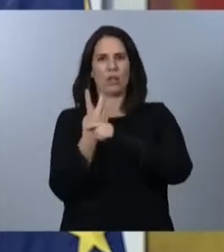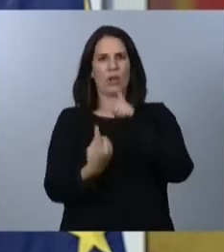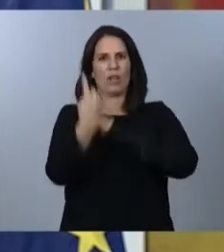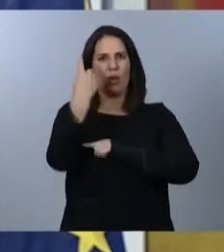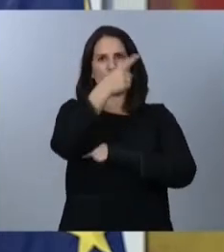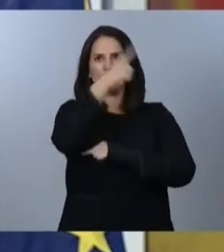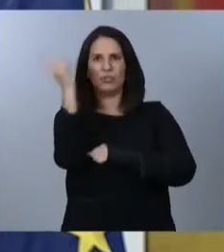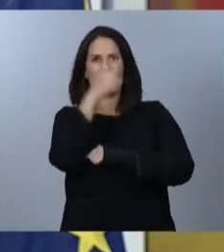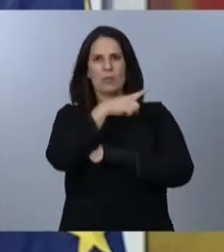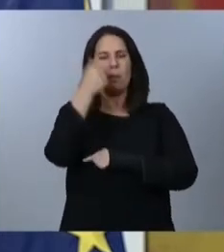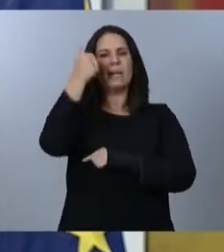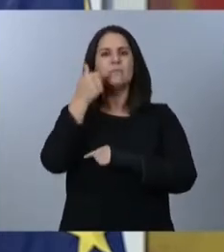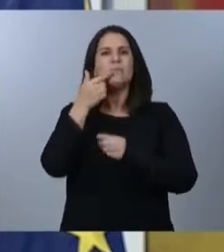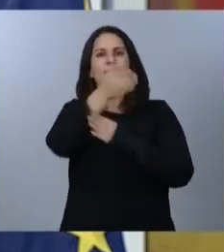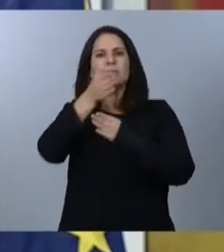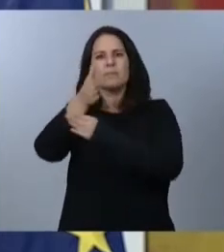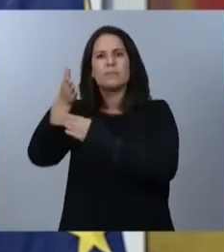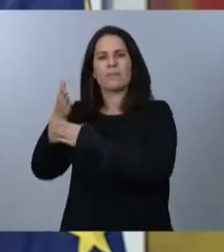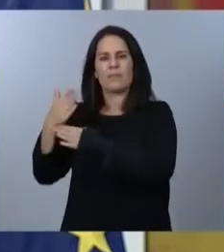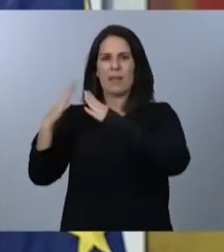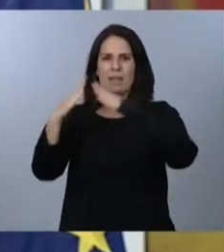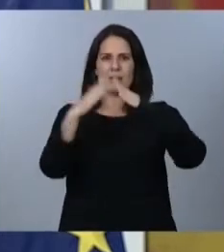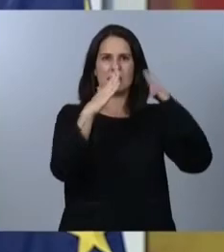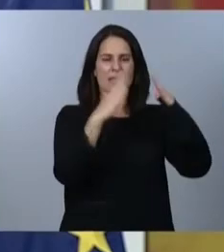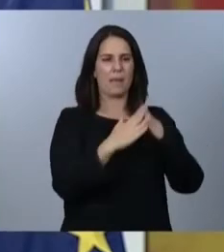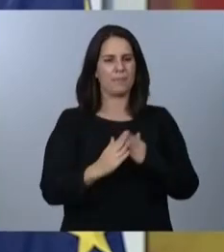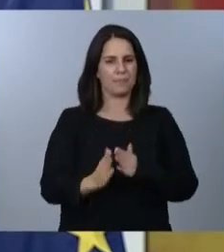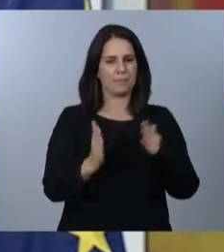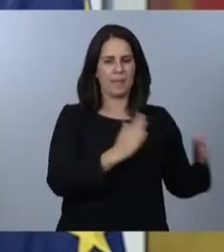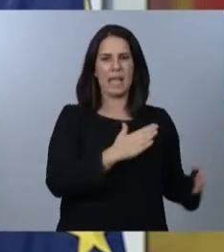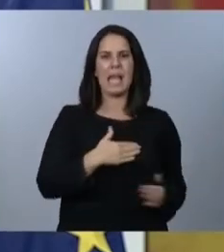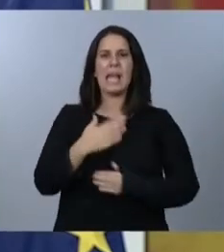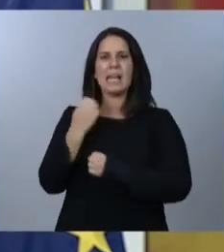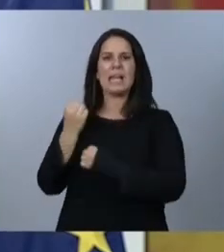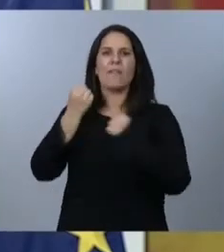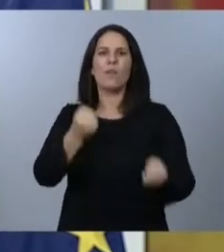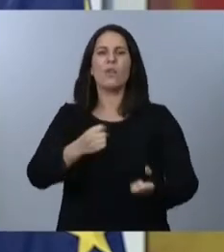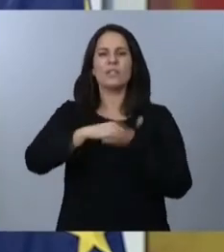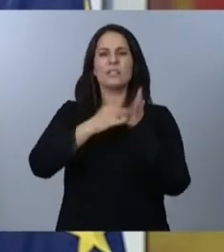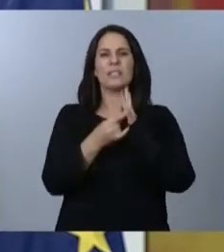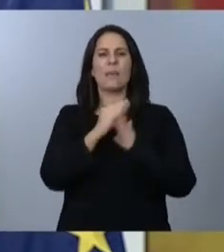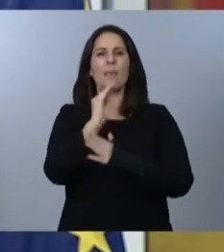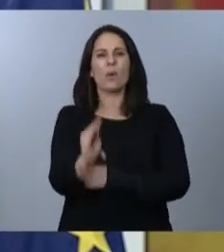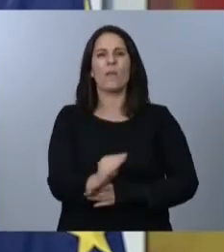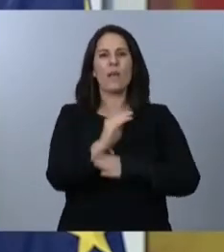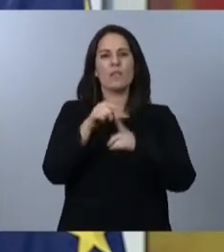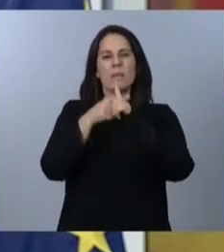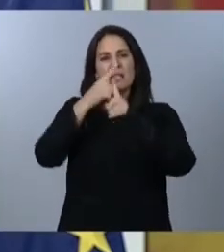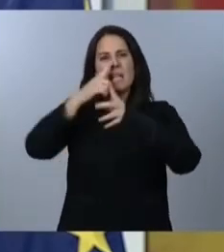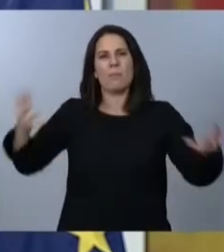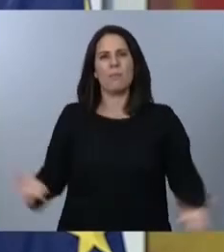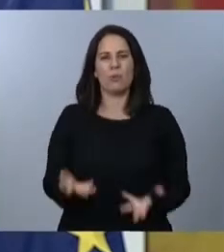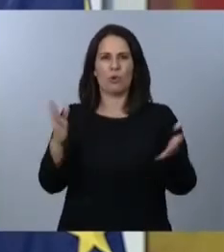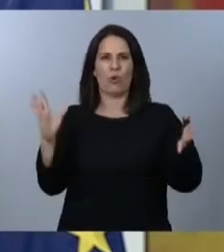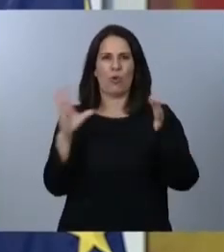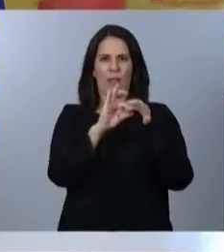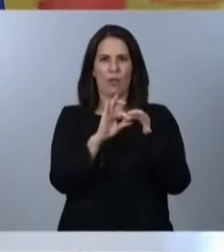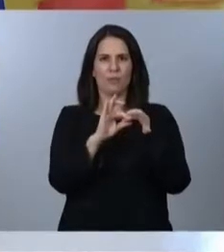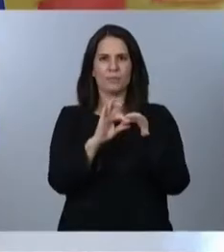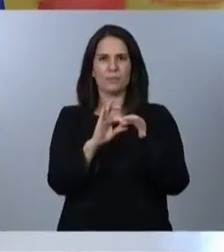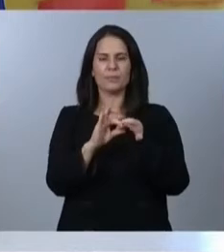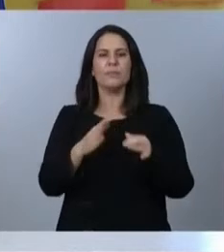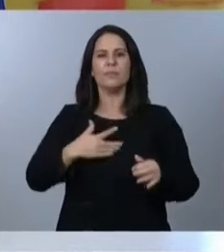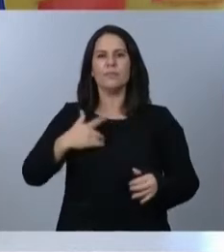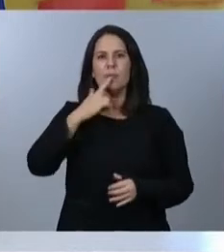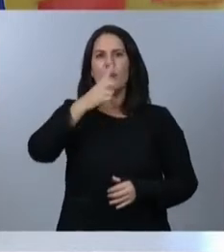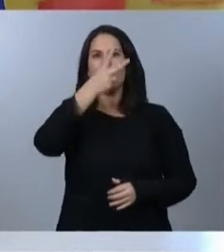En segundo lugar, el refuerzo del sistema de cuidados y el impulso a la conciliación. Vamos a invertir 200 millones de euros